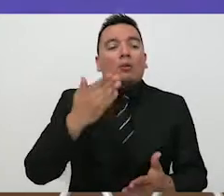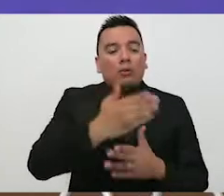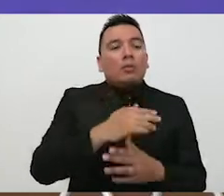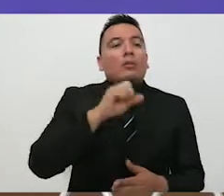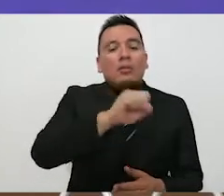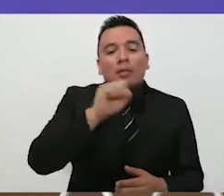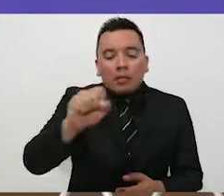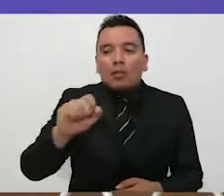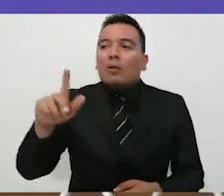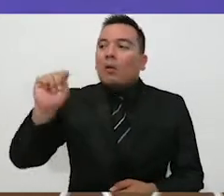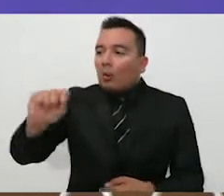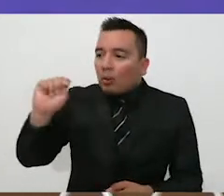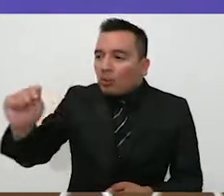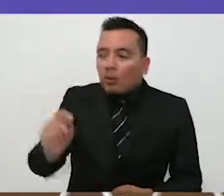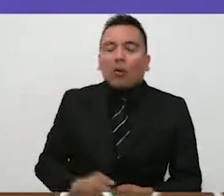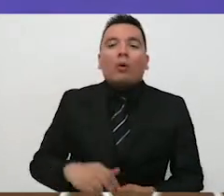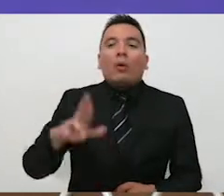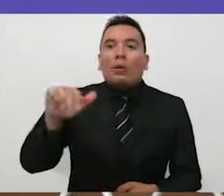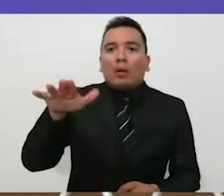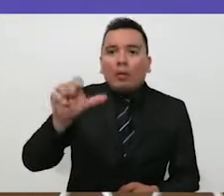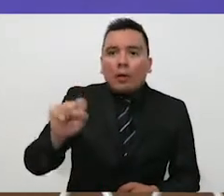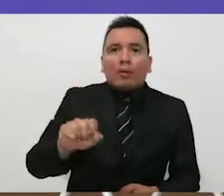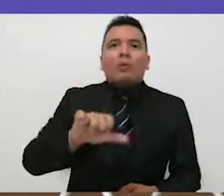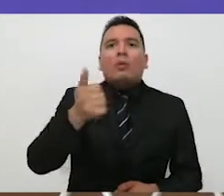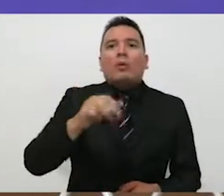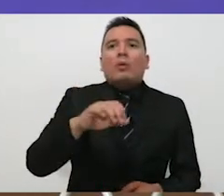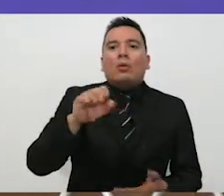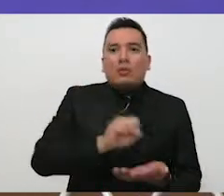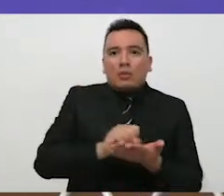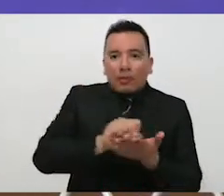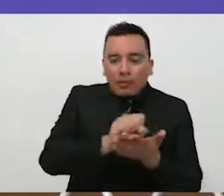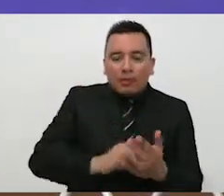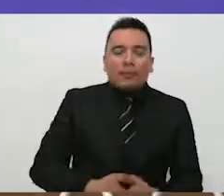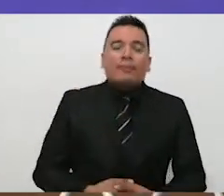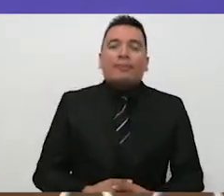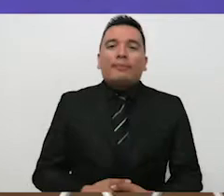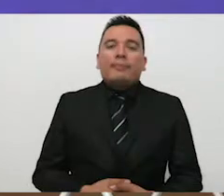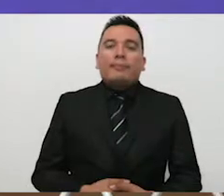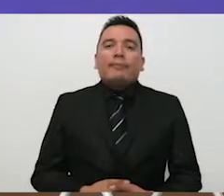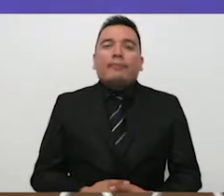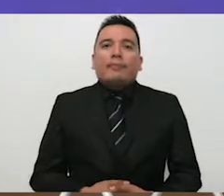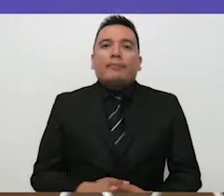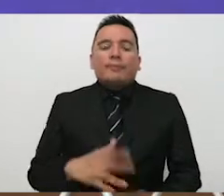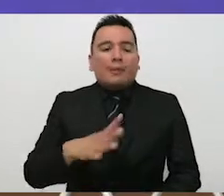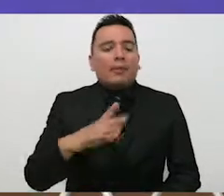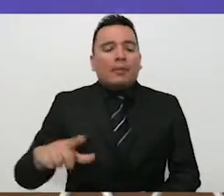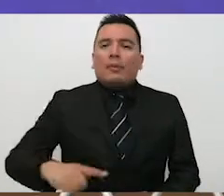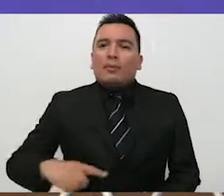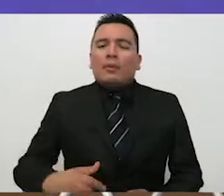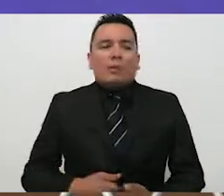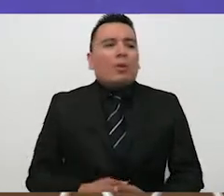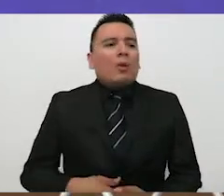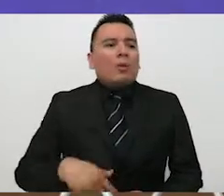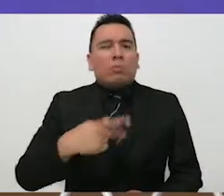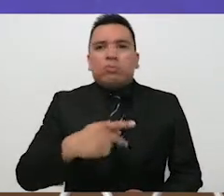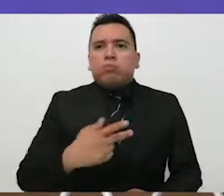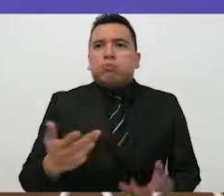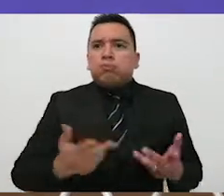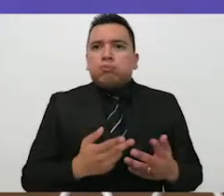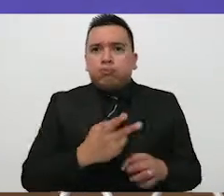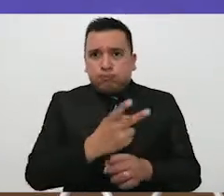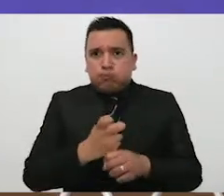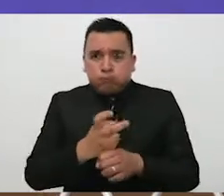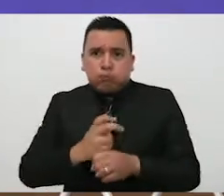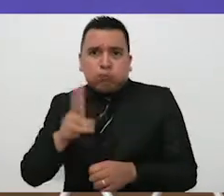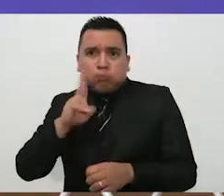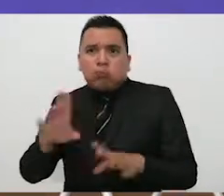Arispe, Castaños y Sabinas. Cada gobierno municipal hace la dinámica de cómo va a querer elegir a